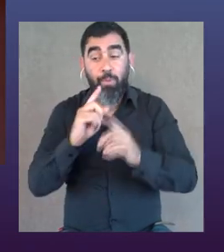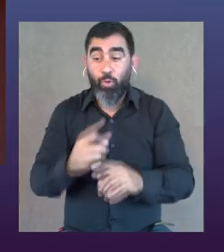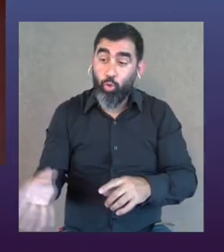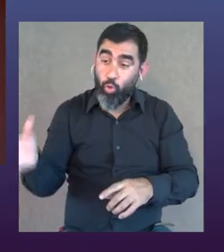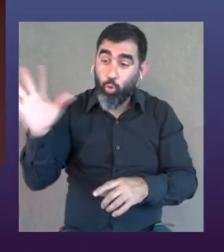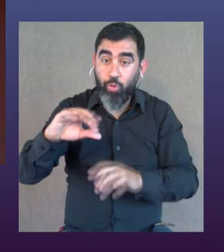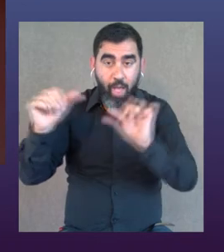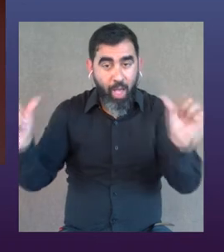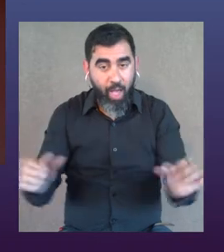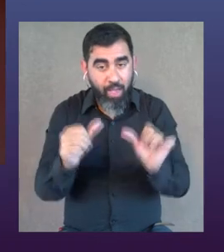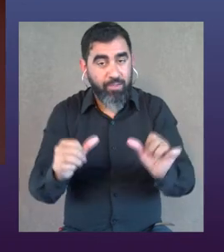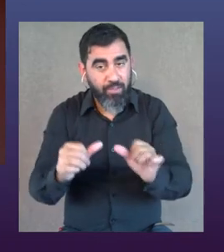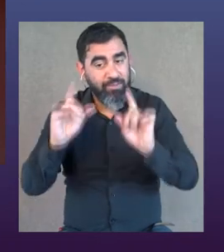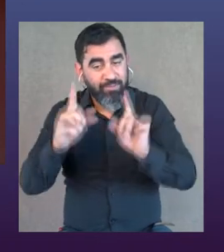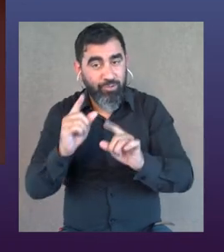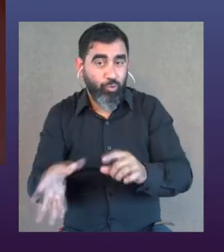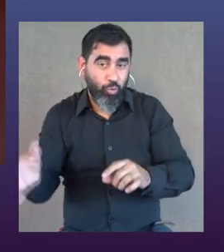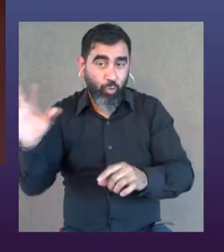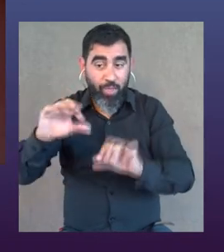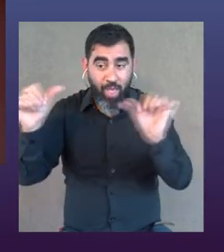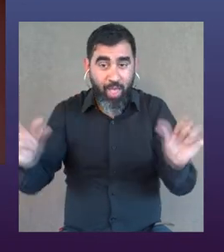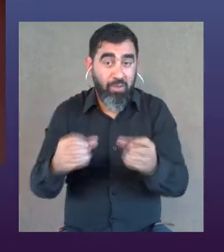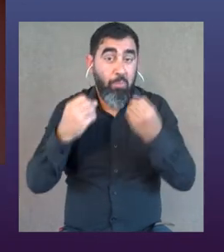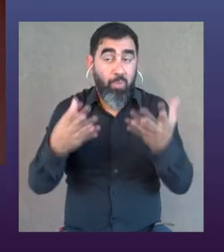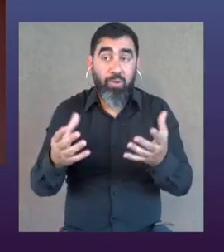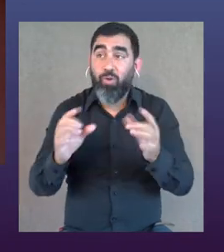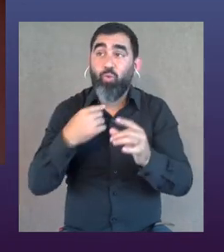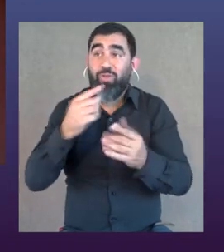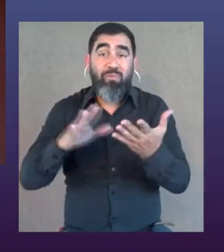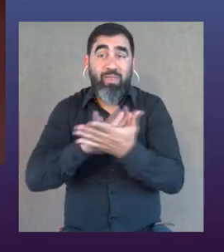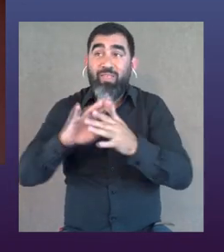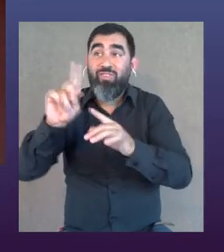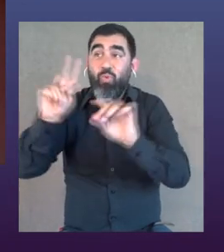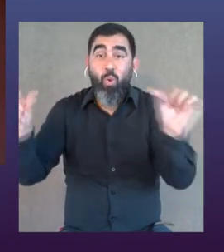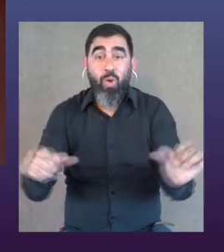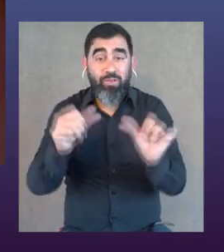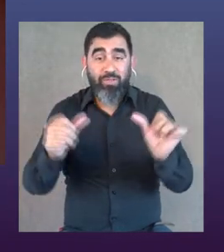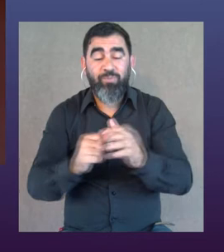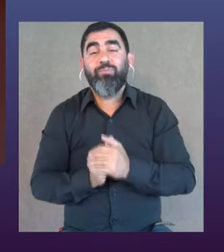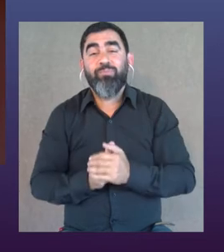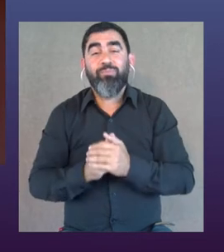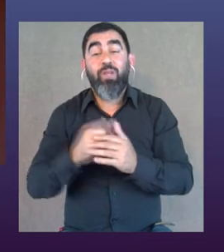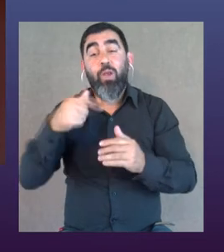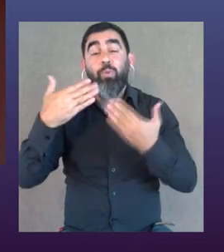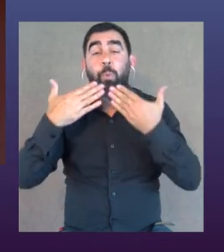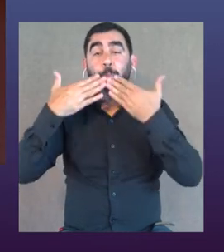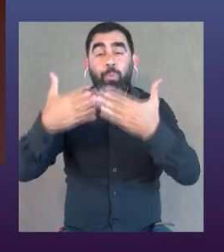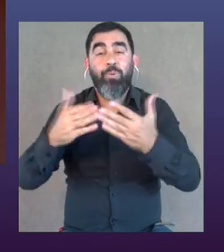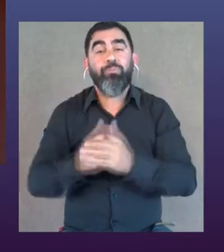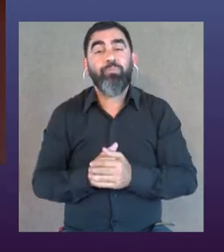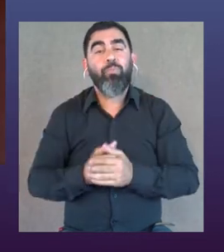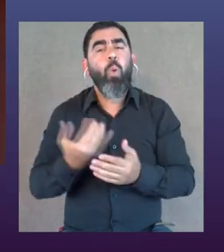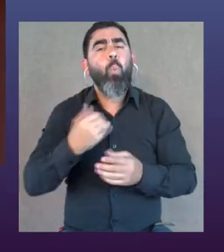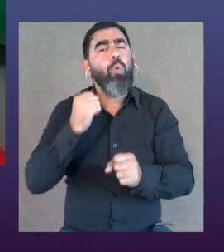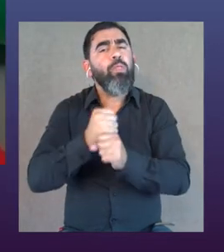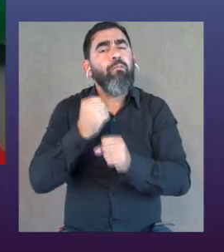con la acción, con lo concreto, con el hacer, porque si no, ¿de qué sirve, tal cual? Bien, voy con la